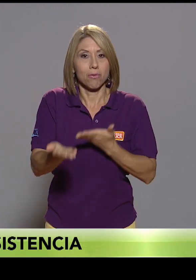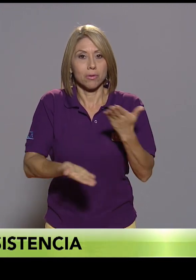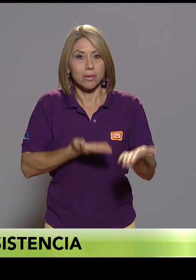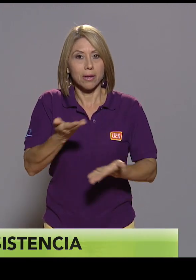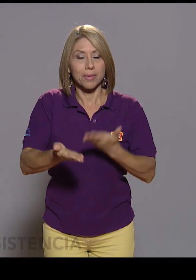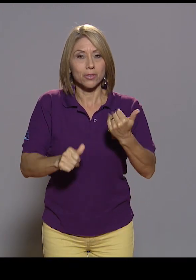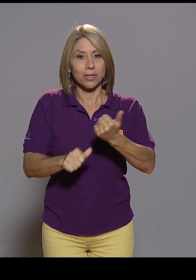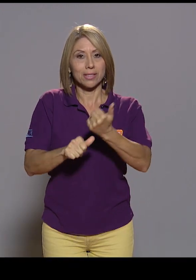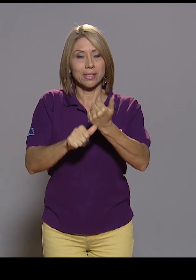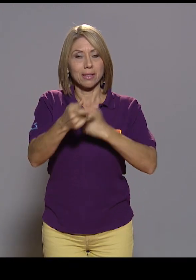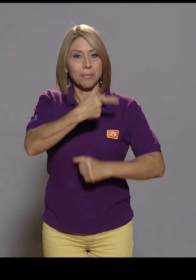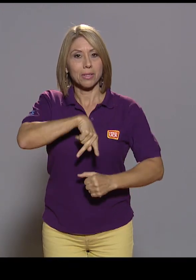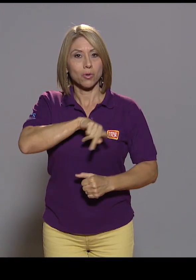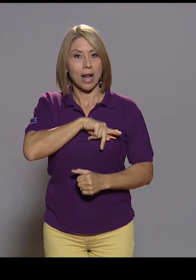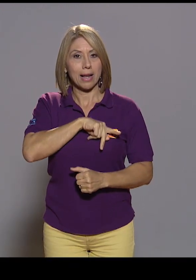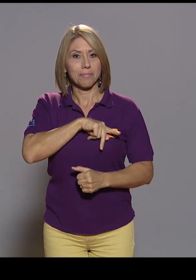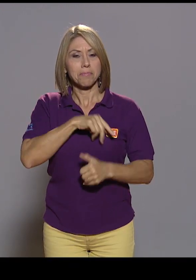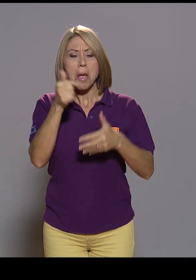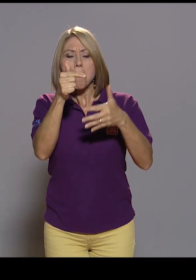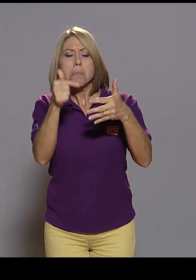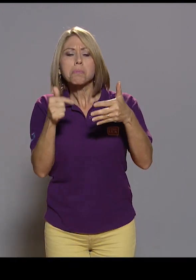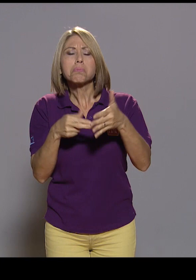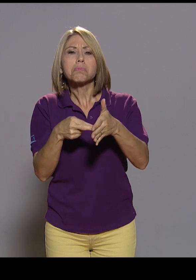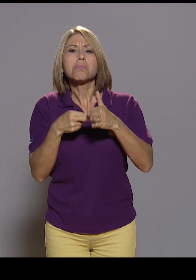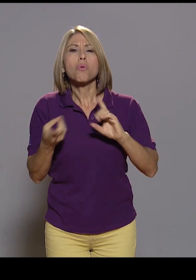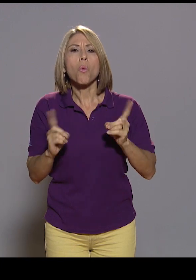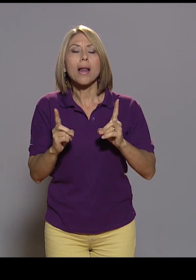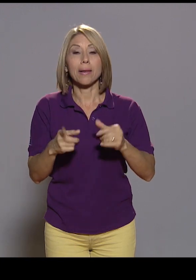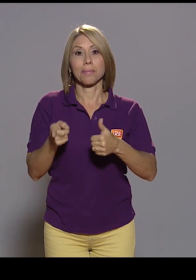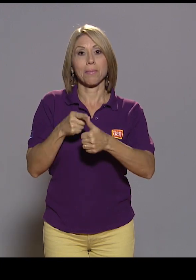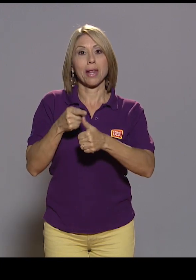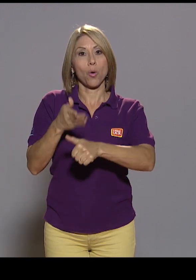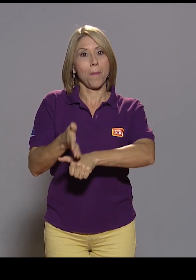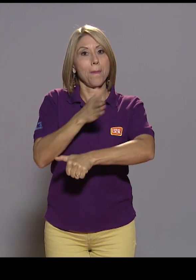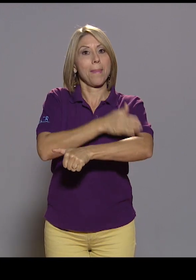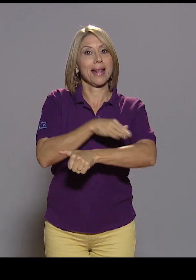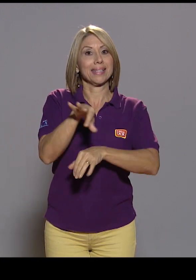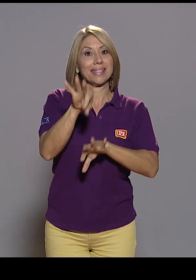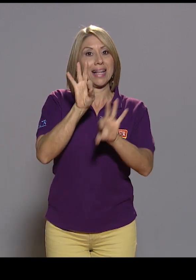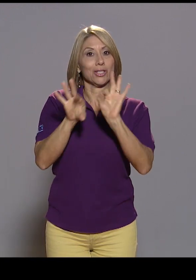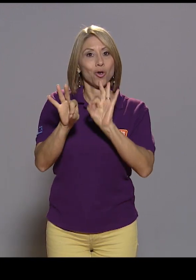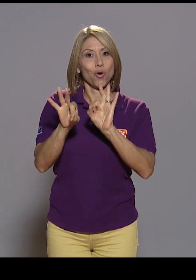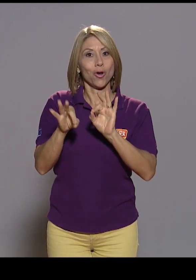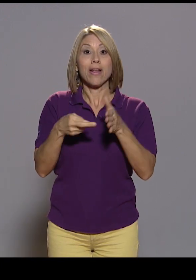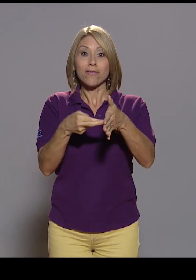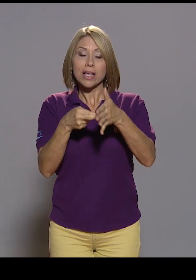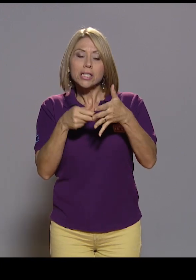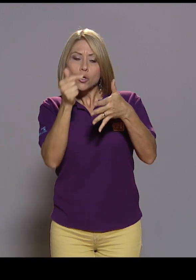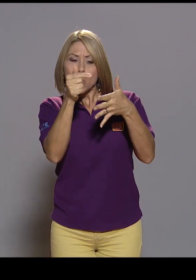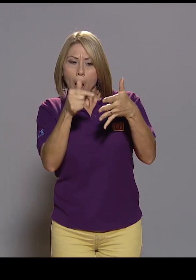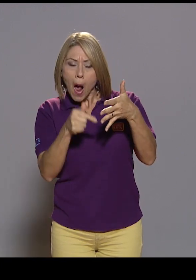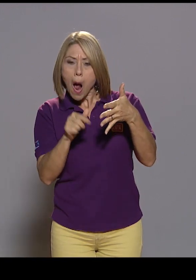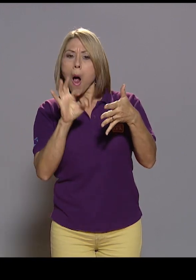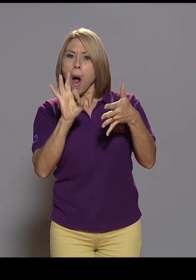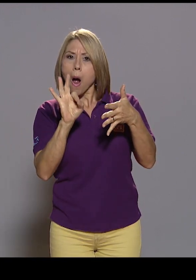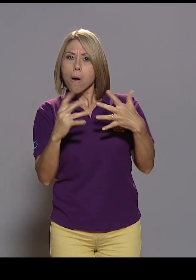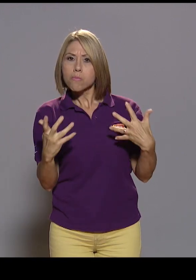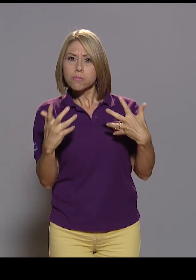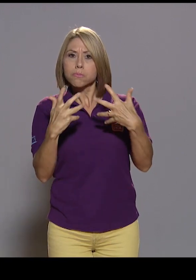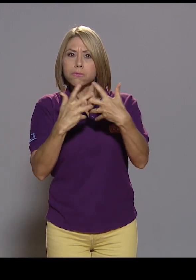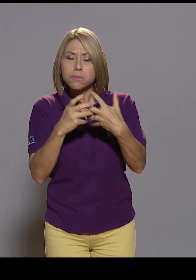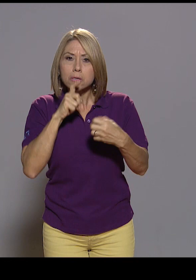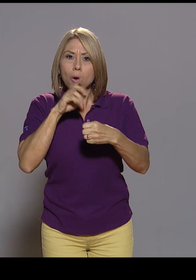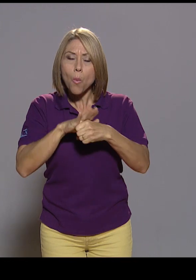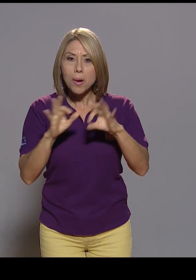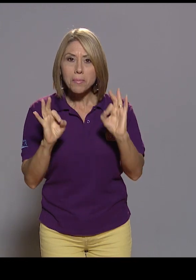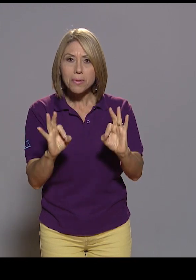¿Qué es lo que corresponde? Primero hay que hacer una preselección de que se cumplan con los requisitos que antes les señalaba y después de eso lo que se